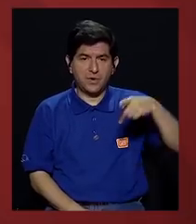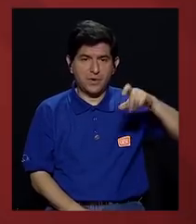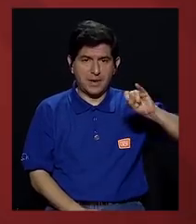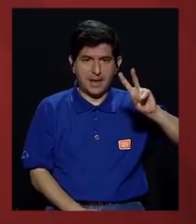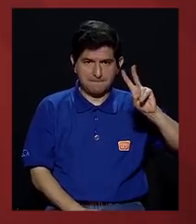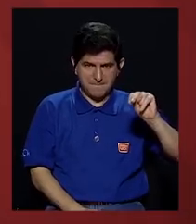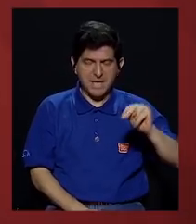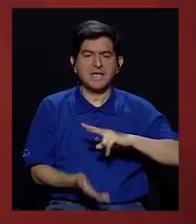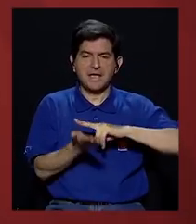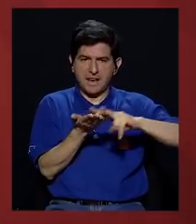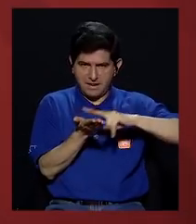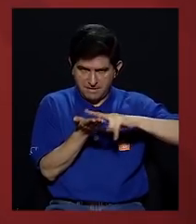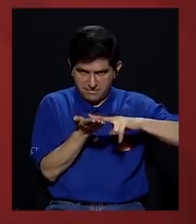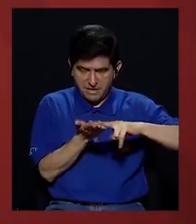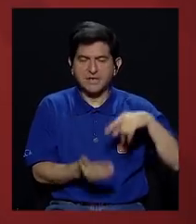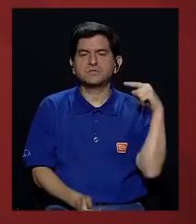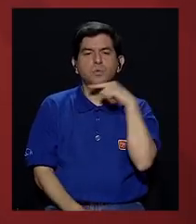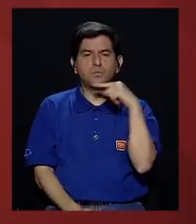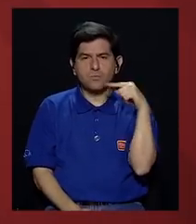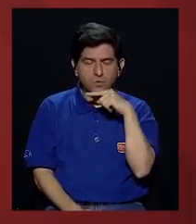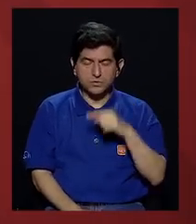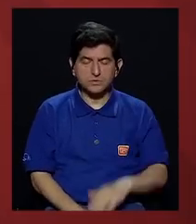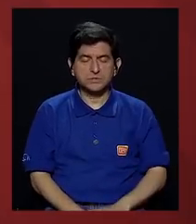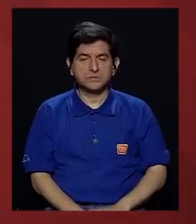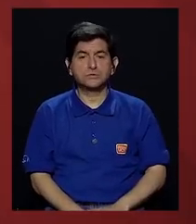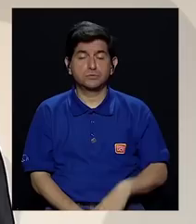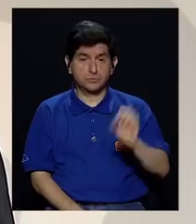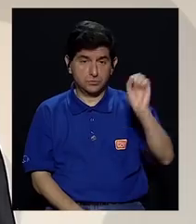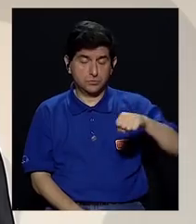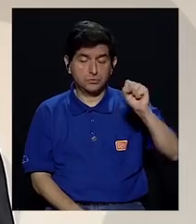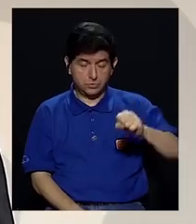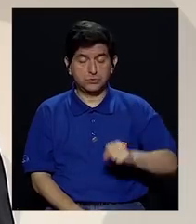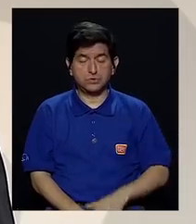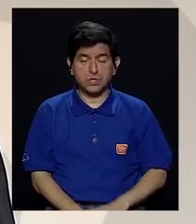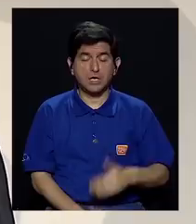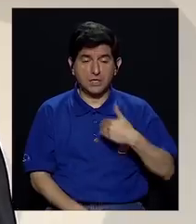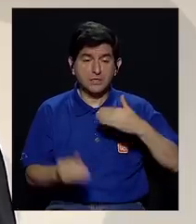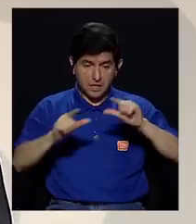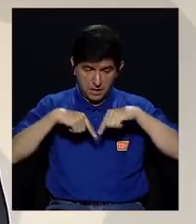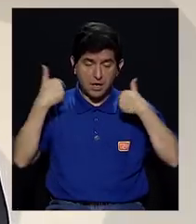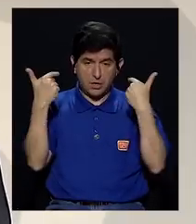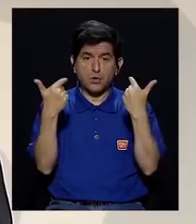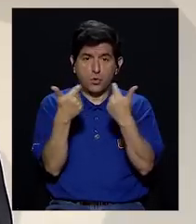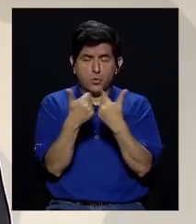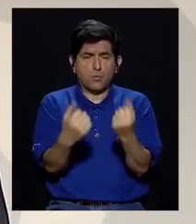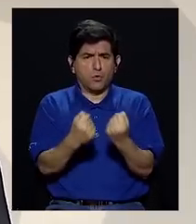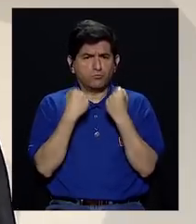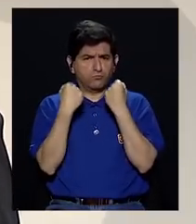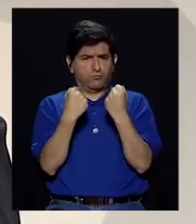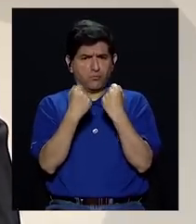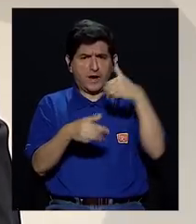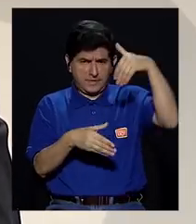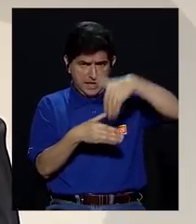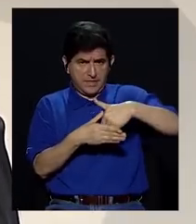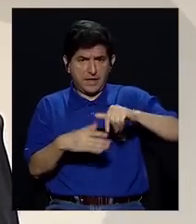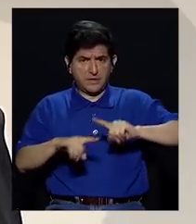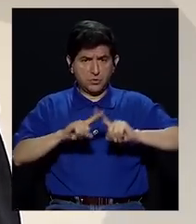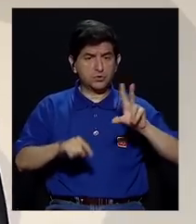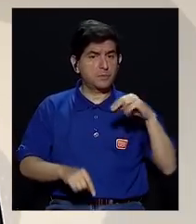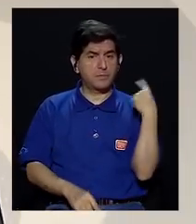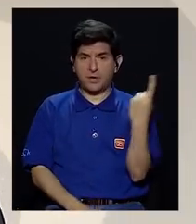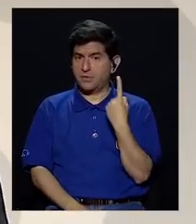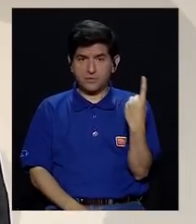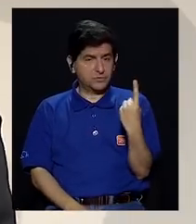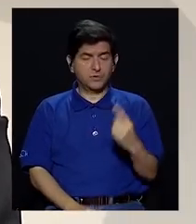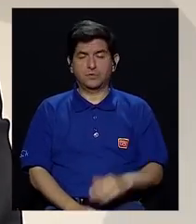Integración Nacional, Liberación Nacional, que tienen, sin duda alguna, sectores y grupos muy fuertes dentro su interior, pero no